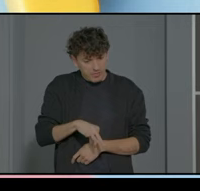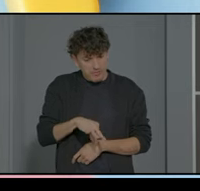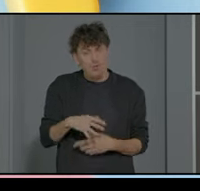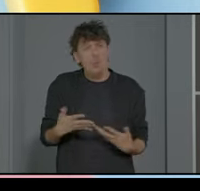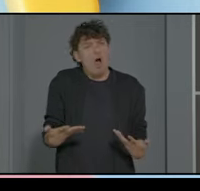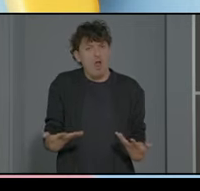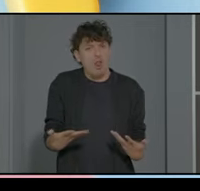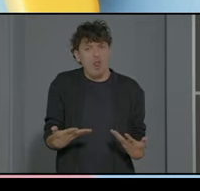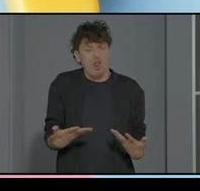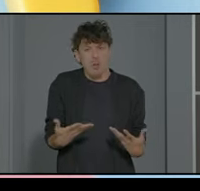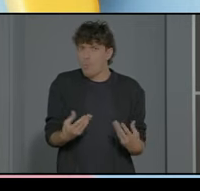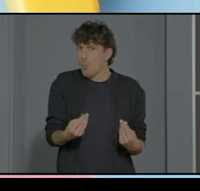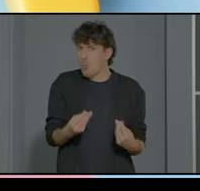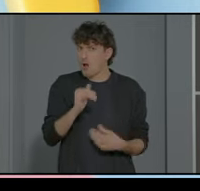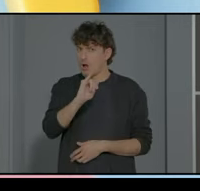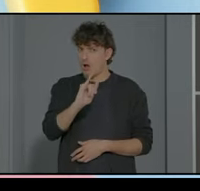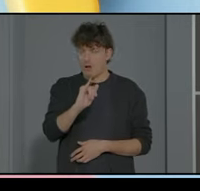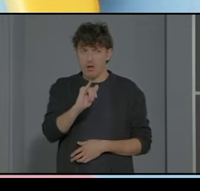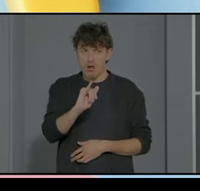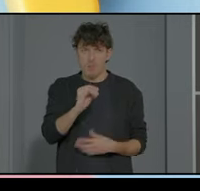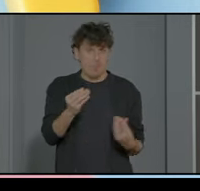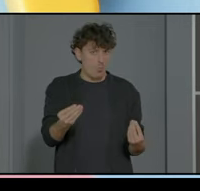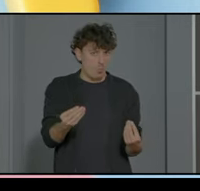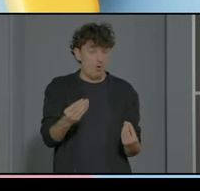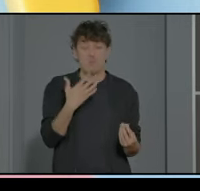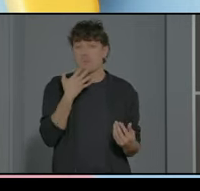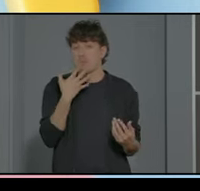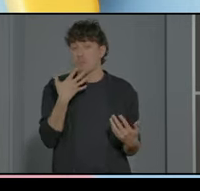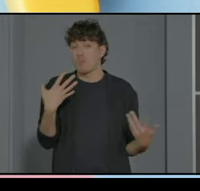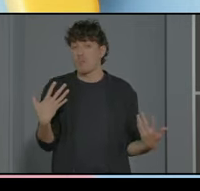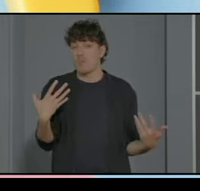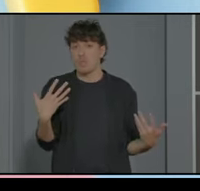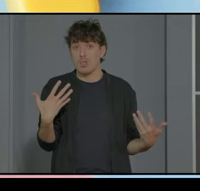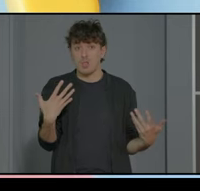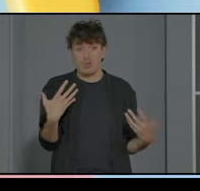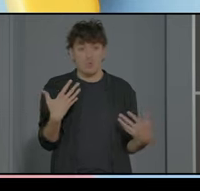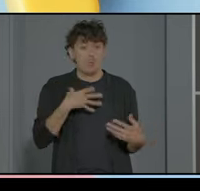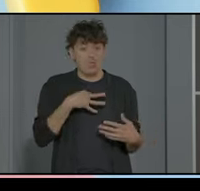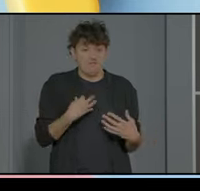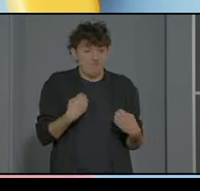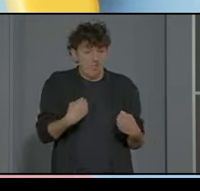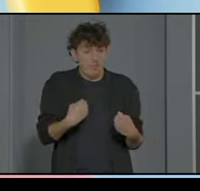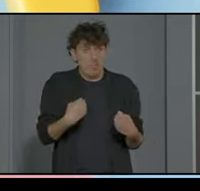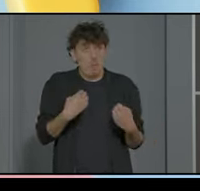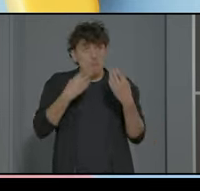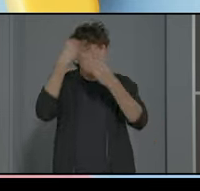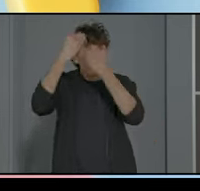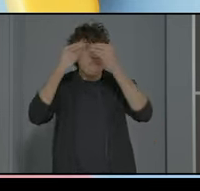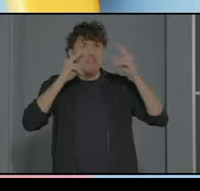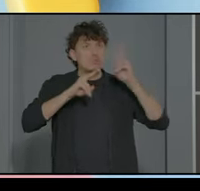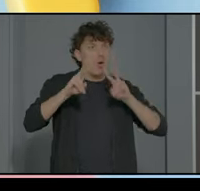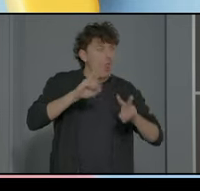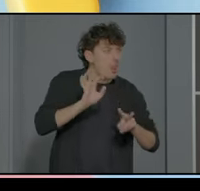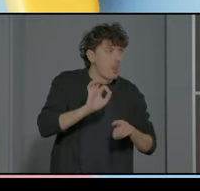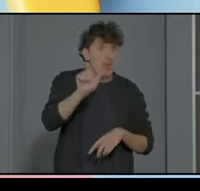y muchas y por ejemplo sabemos que no todos pero algunos tienen una fortaleza en su pensamiento visual una buena